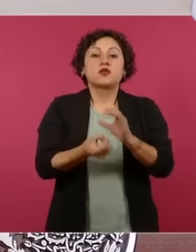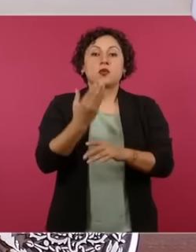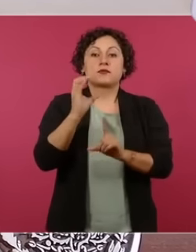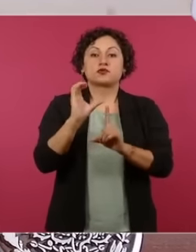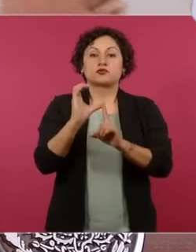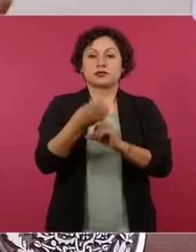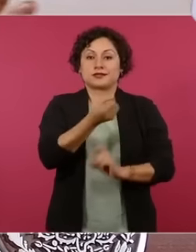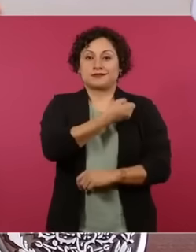vemos en el siguiente vídeo hasta pronto